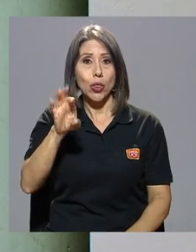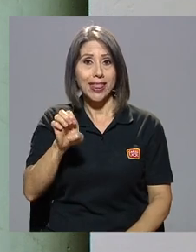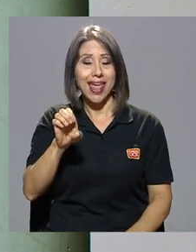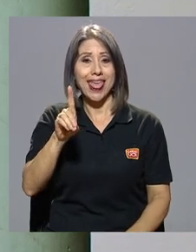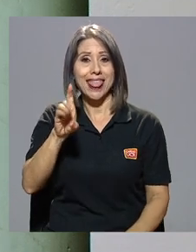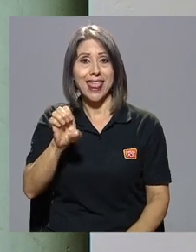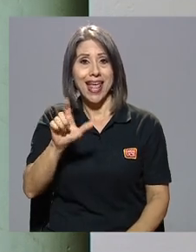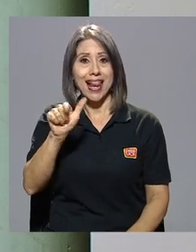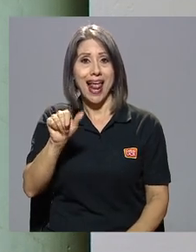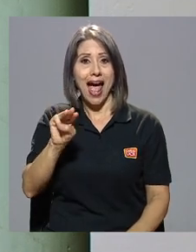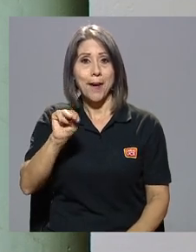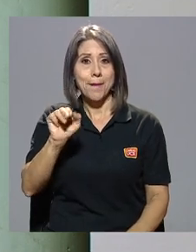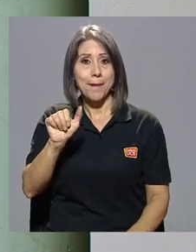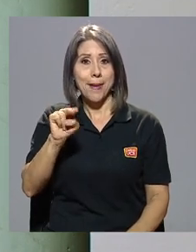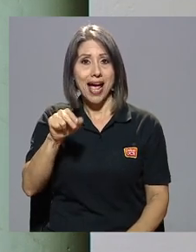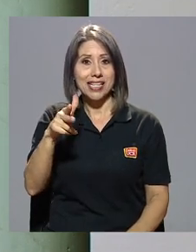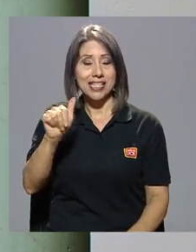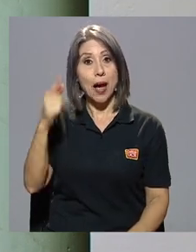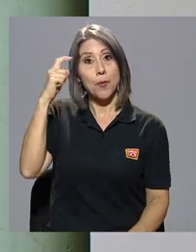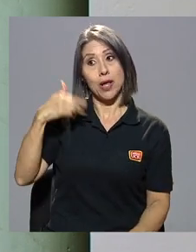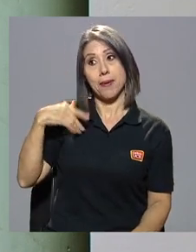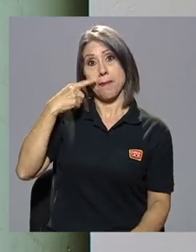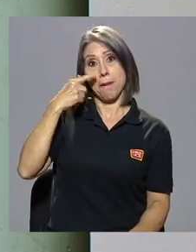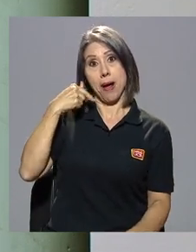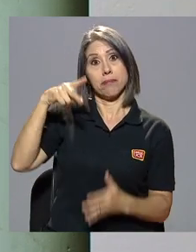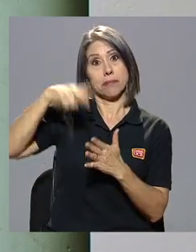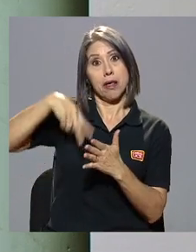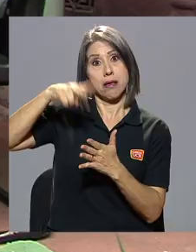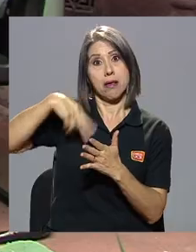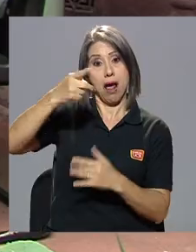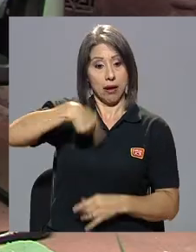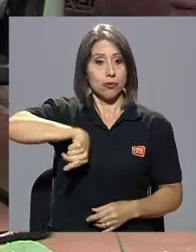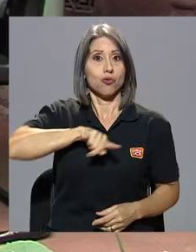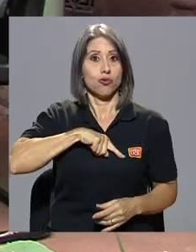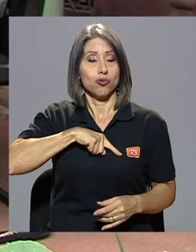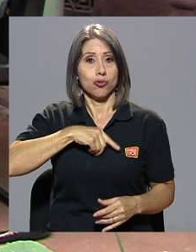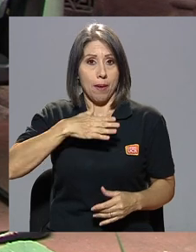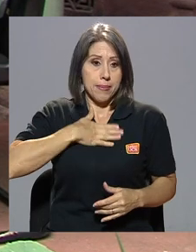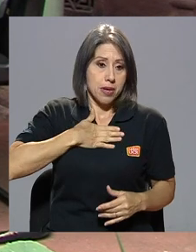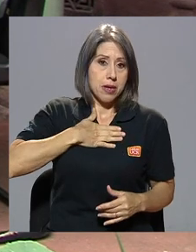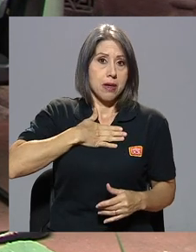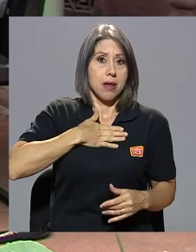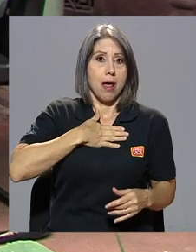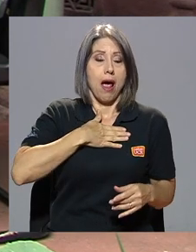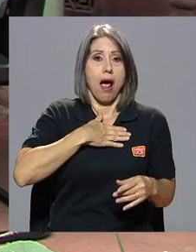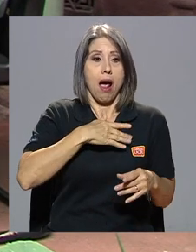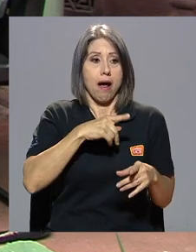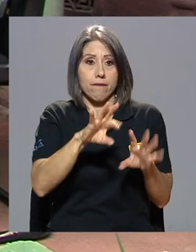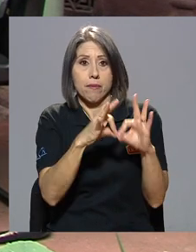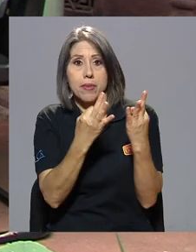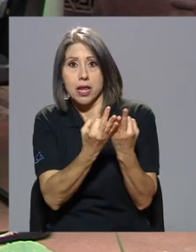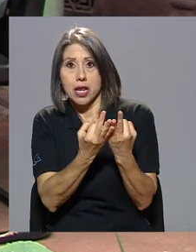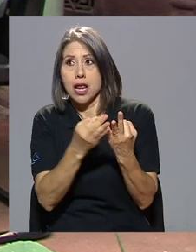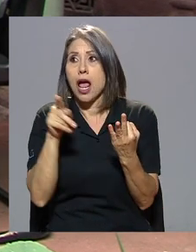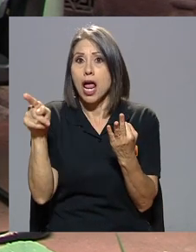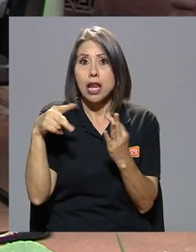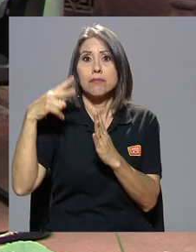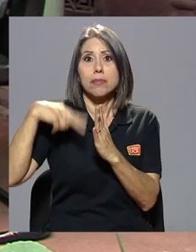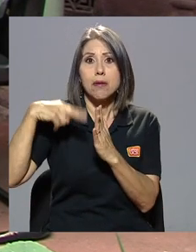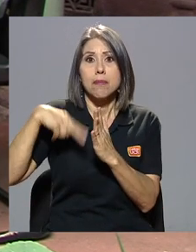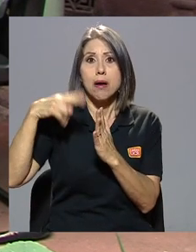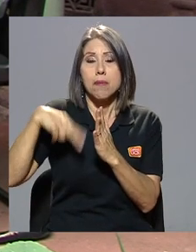a los sobrinillos, pasajes del Quijote. Él los buscaba y entonces nos divertíamos